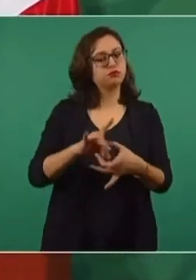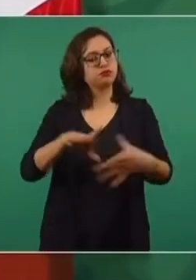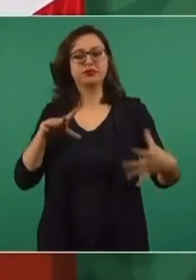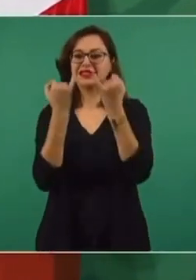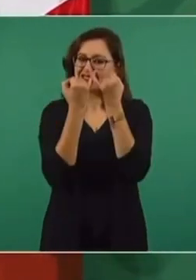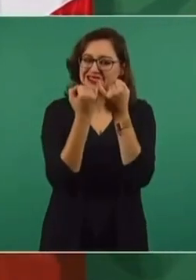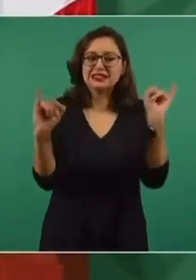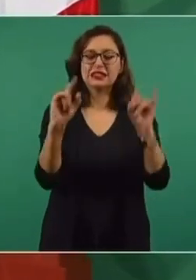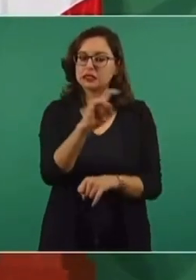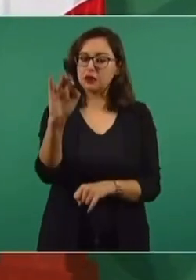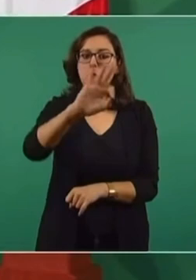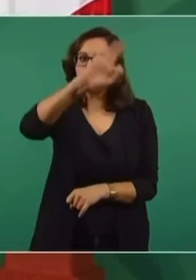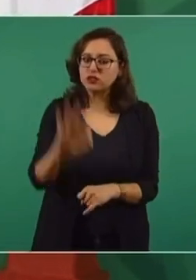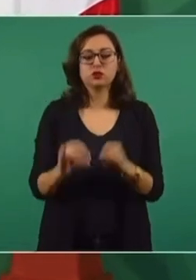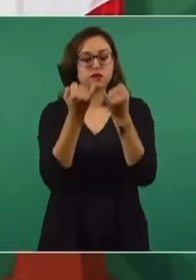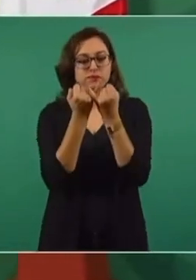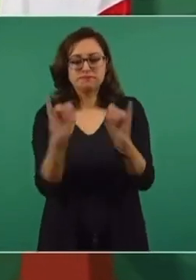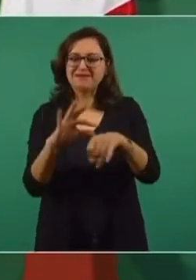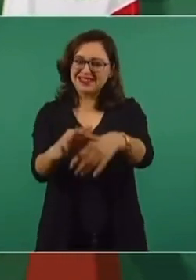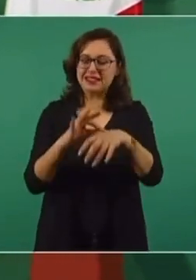todo el proceso de las elecciones.